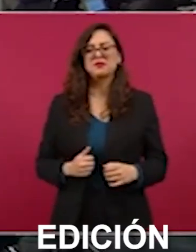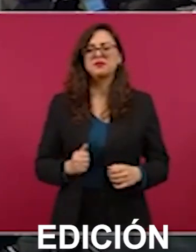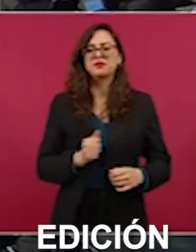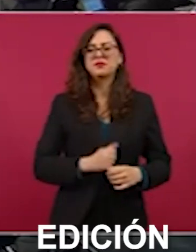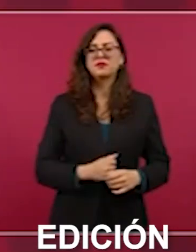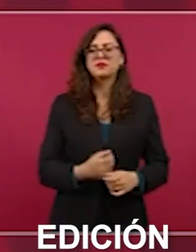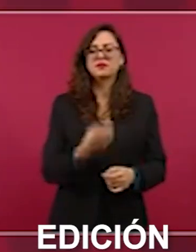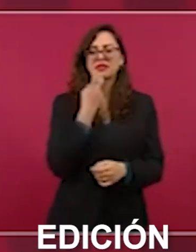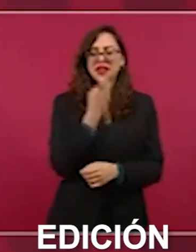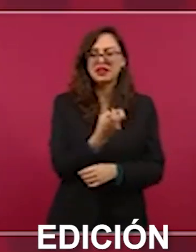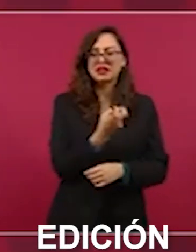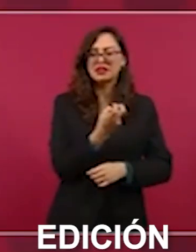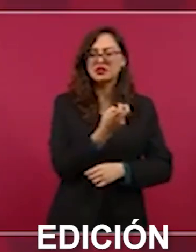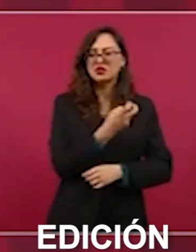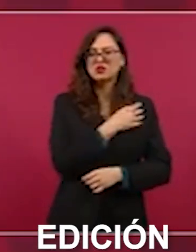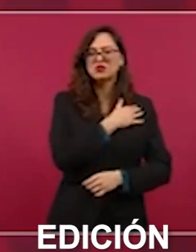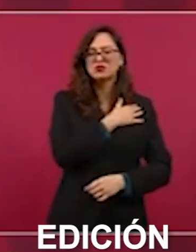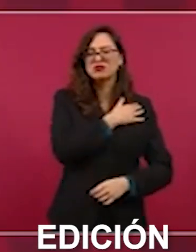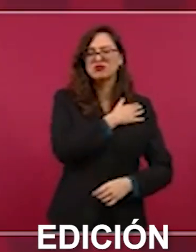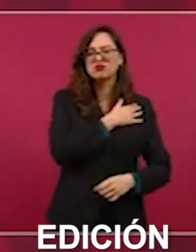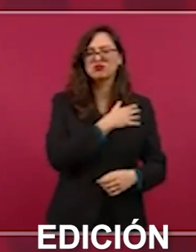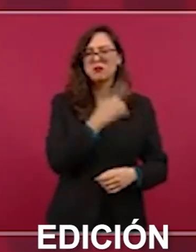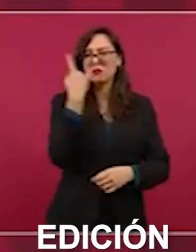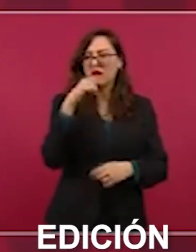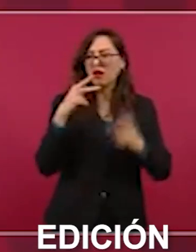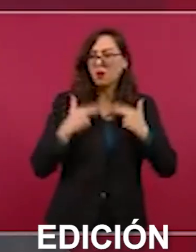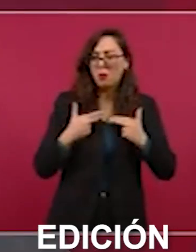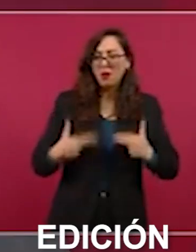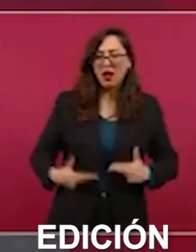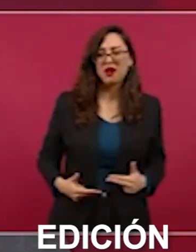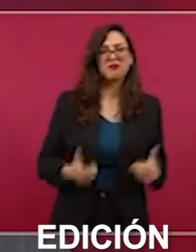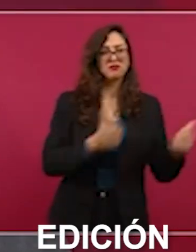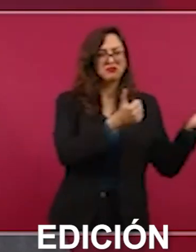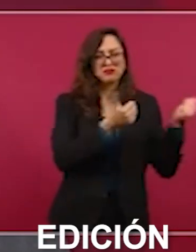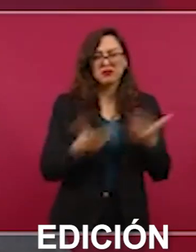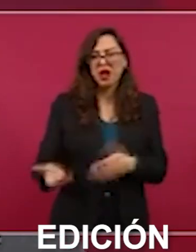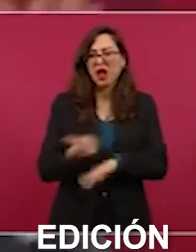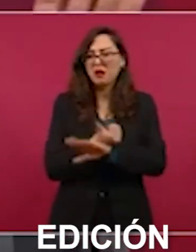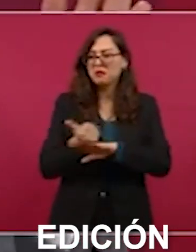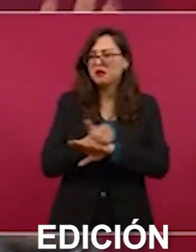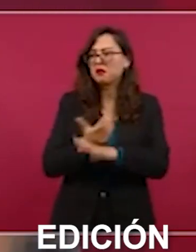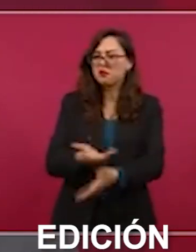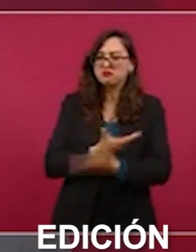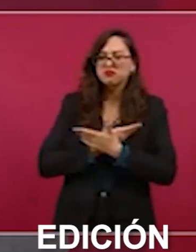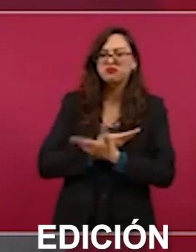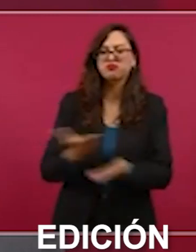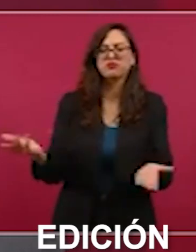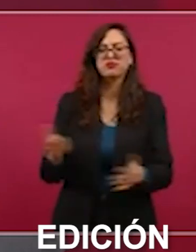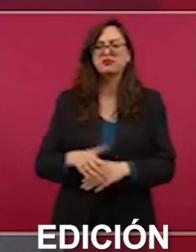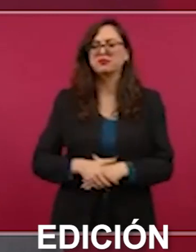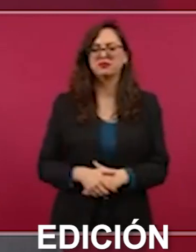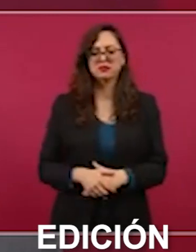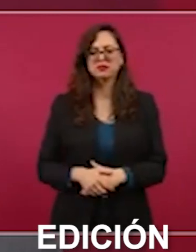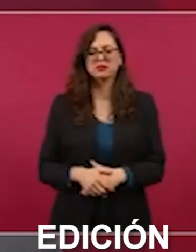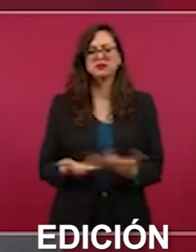amarillo para consumo humano. Se ha hecho para forraje